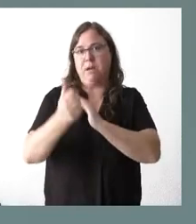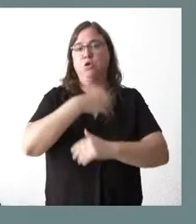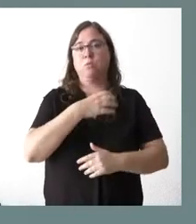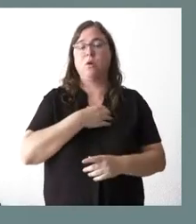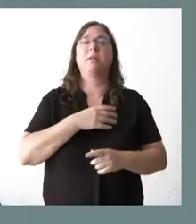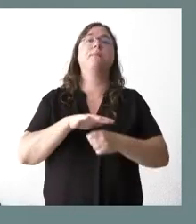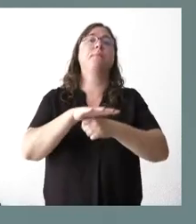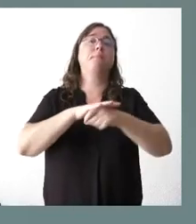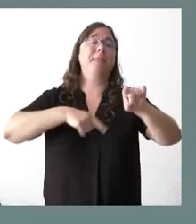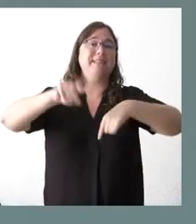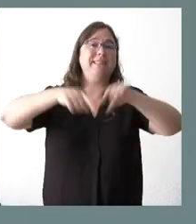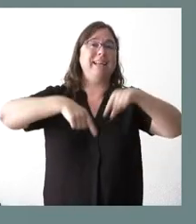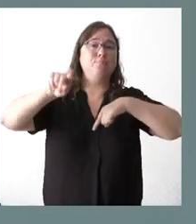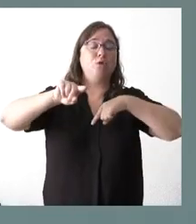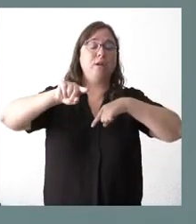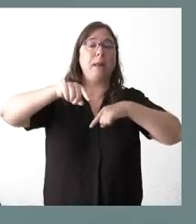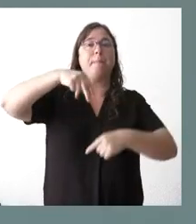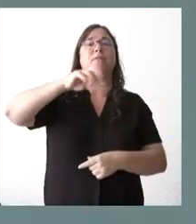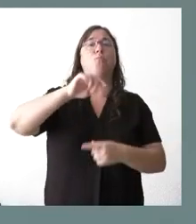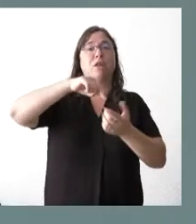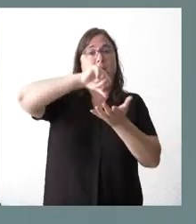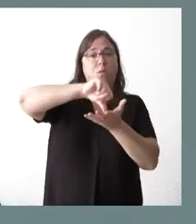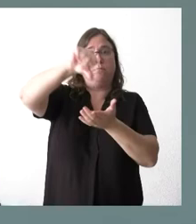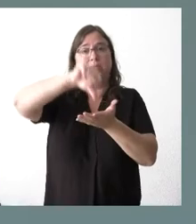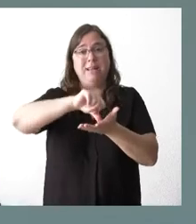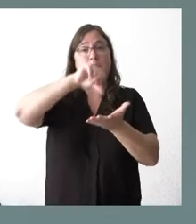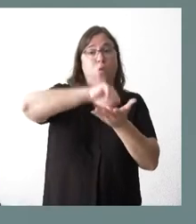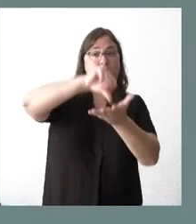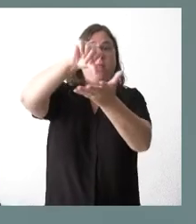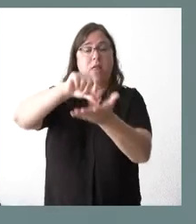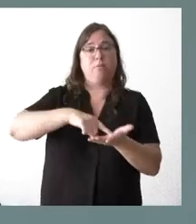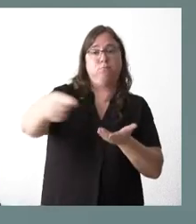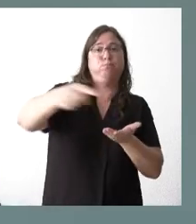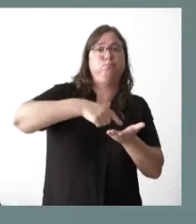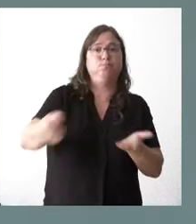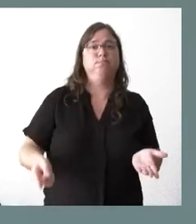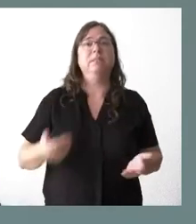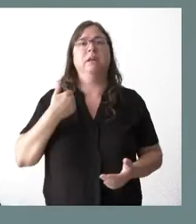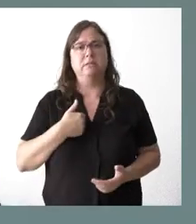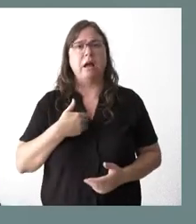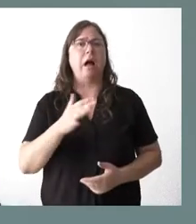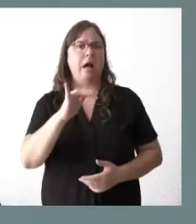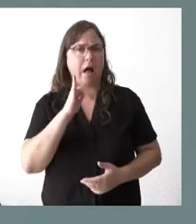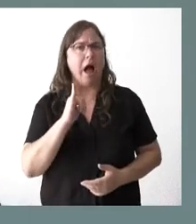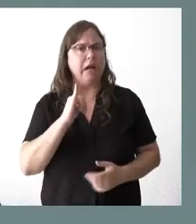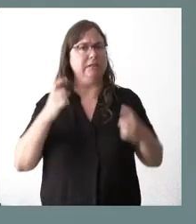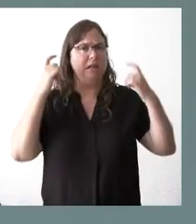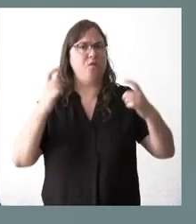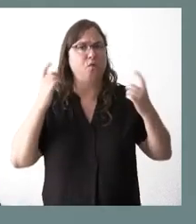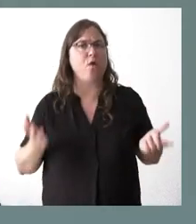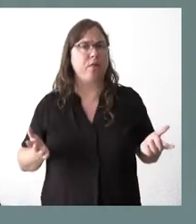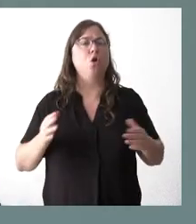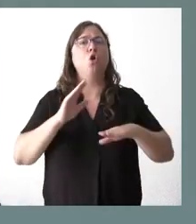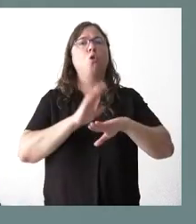transporte metropolitano y del transporte interurbano. En este ámbito ya hay un esfuerzo adicional, porque en el ámbito